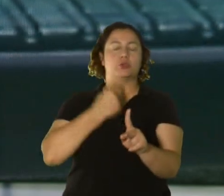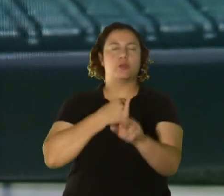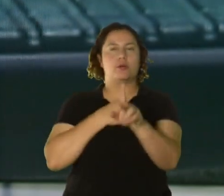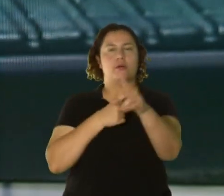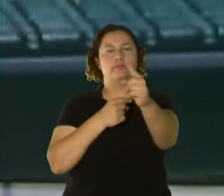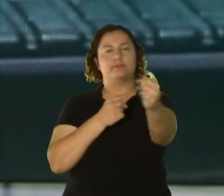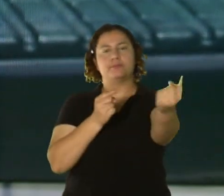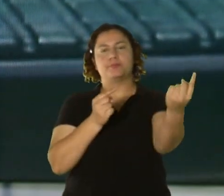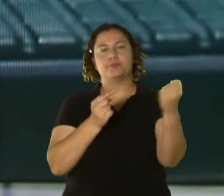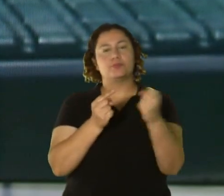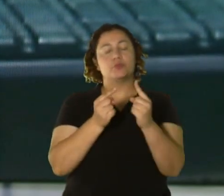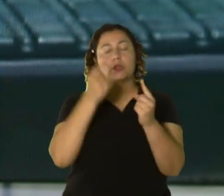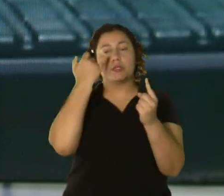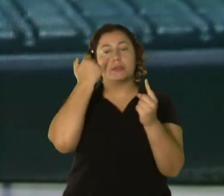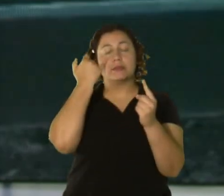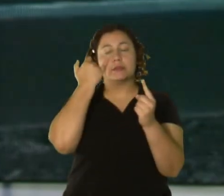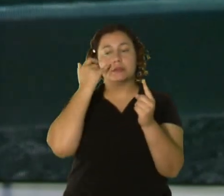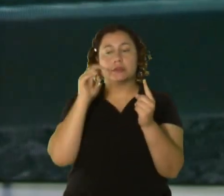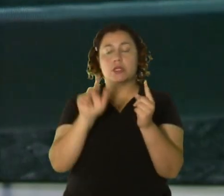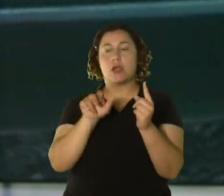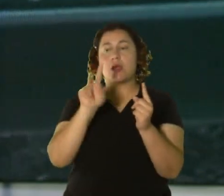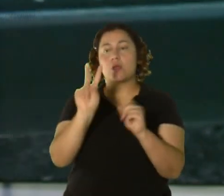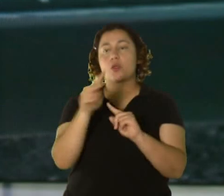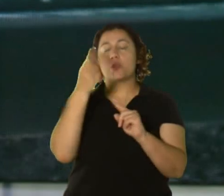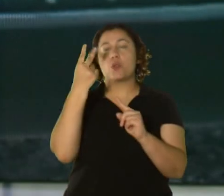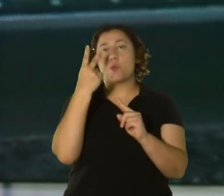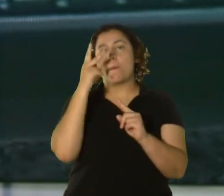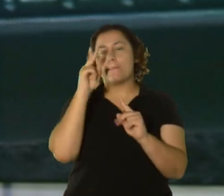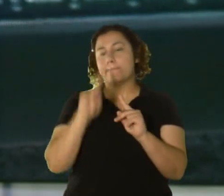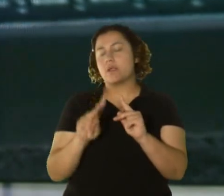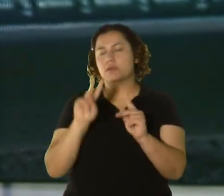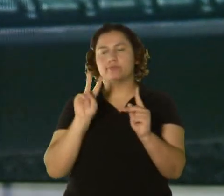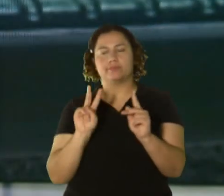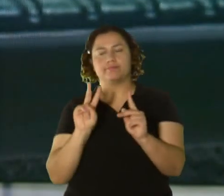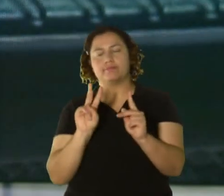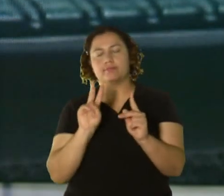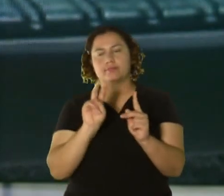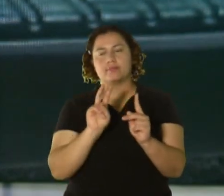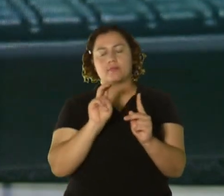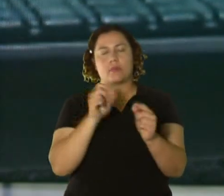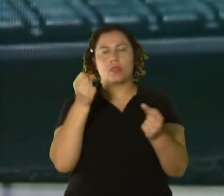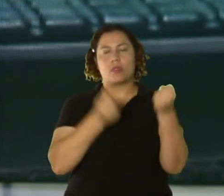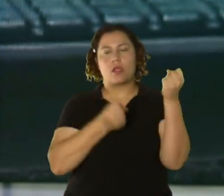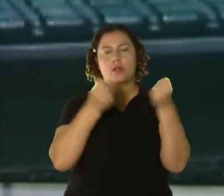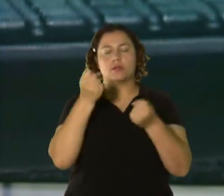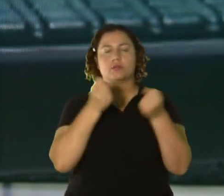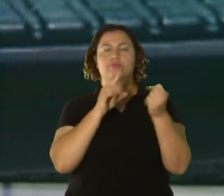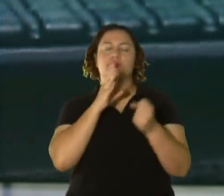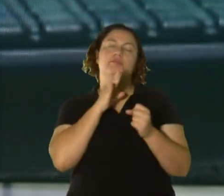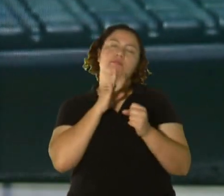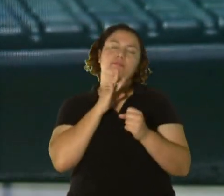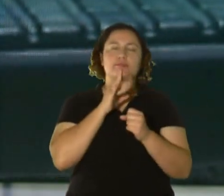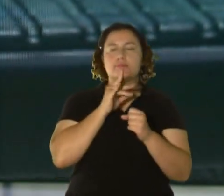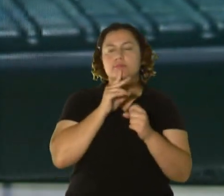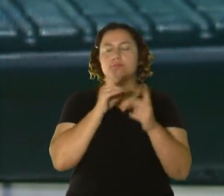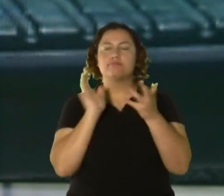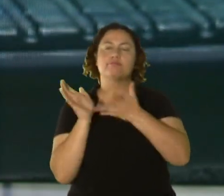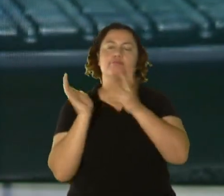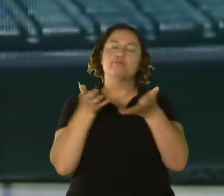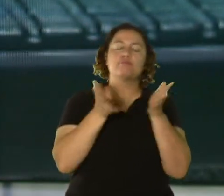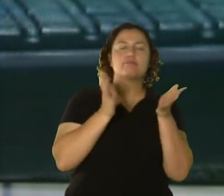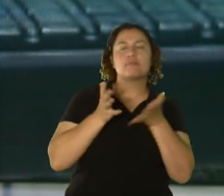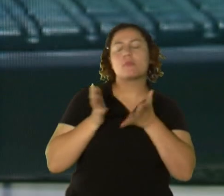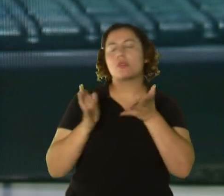individuo que se encuentra con el que provoca el accidente, pues mientras el que va conduciendo habla con la persona